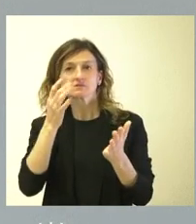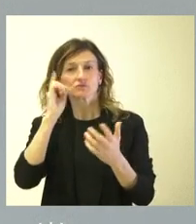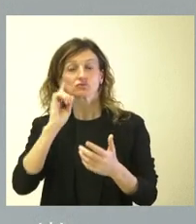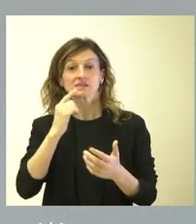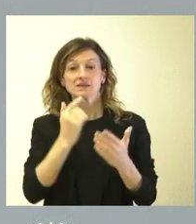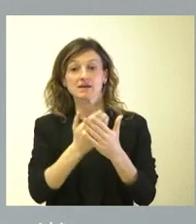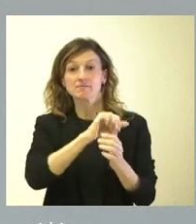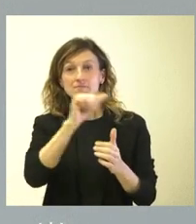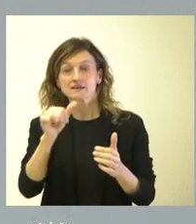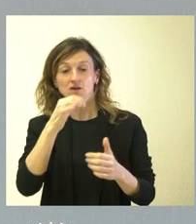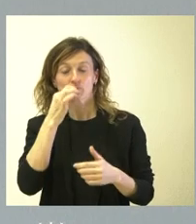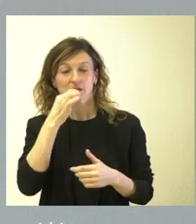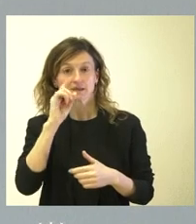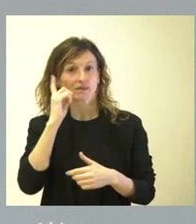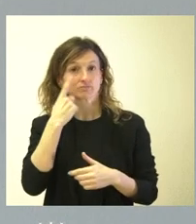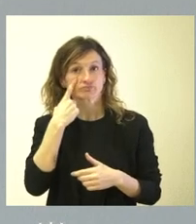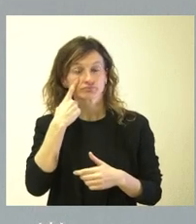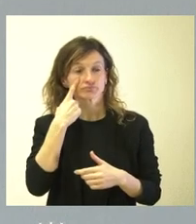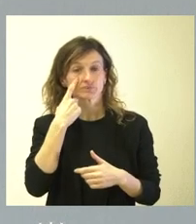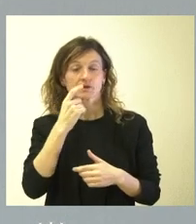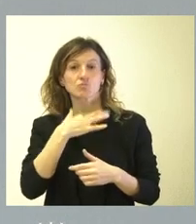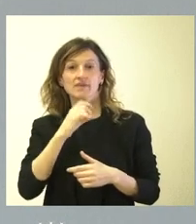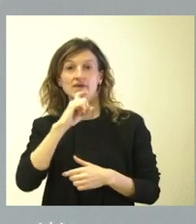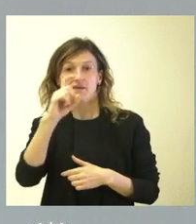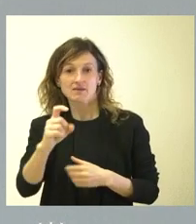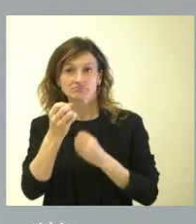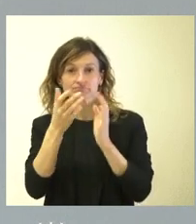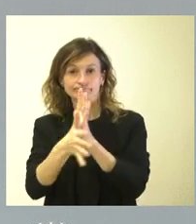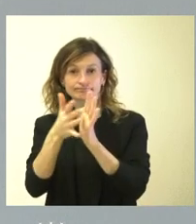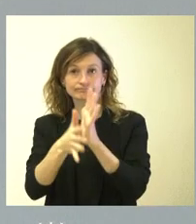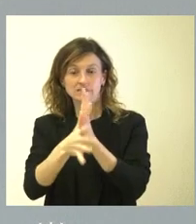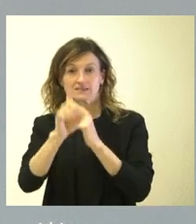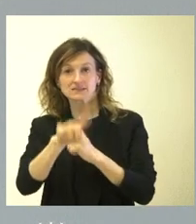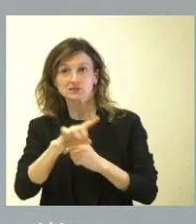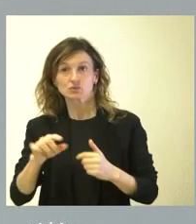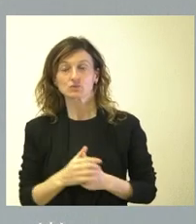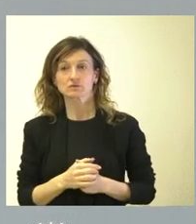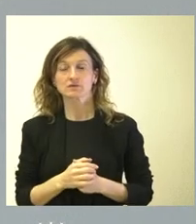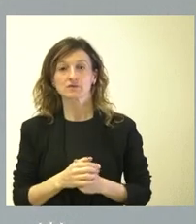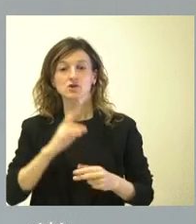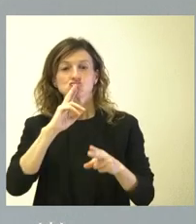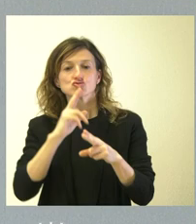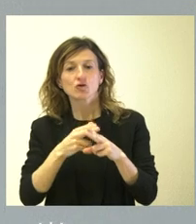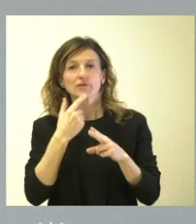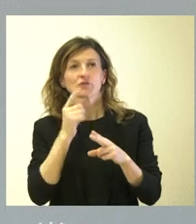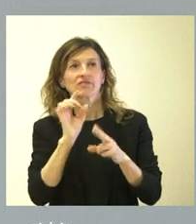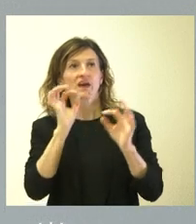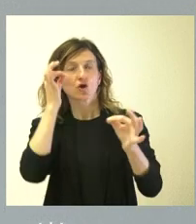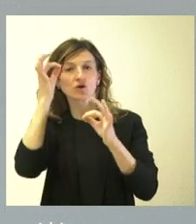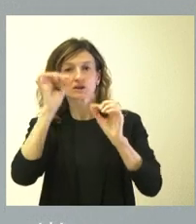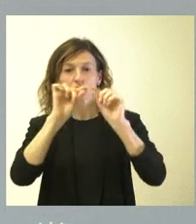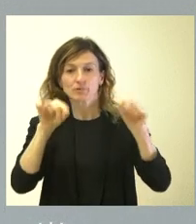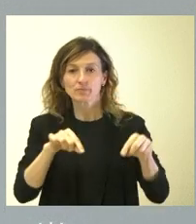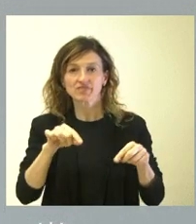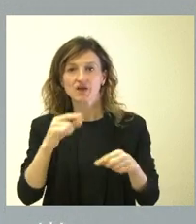mañana o de la tarde pudiéramos comunicarle, pues le señalaríamos si es así. El nombre no se refiere ni a una provincia concreta ni a una